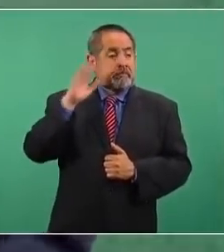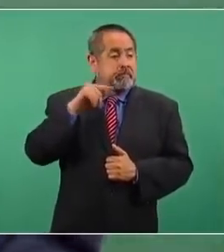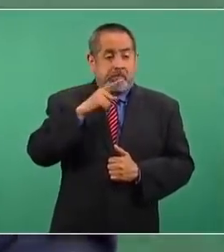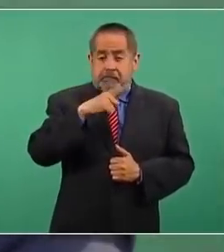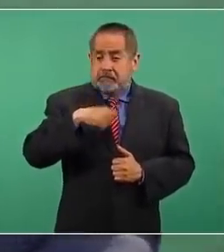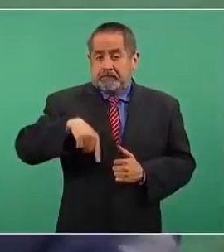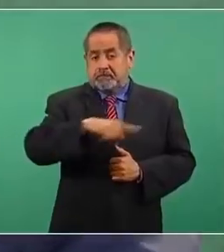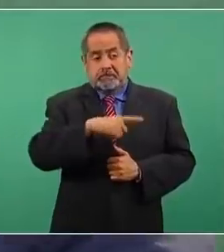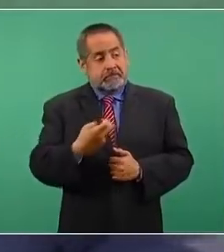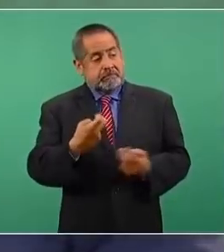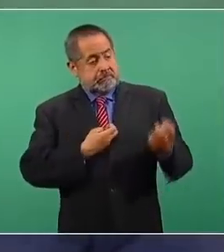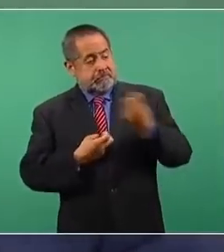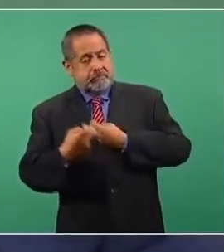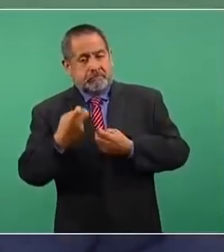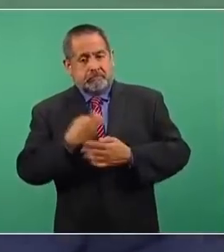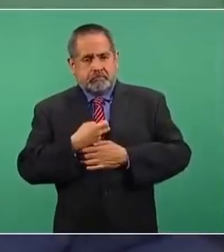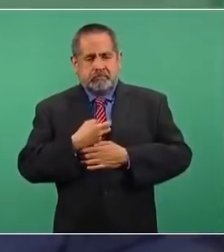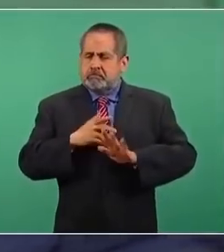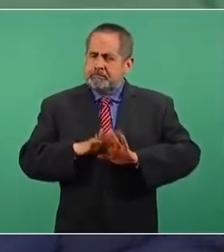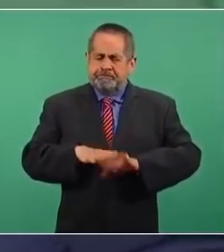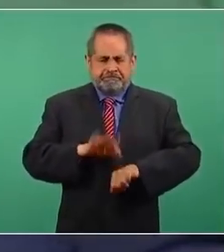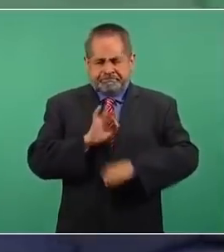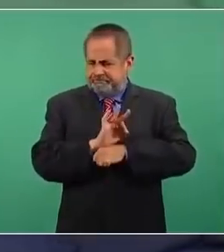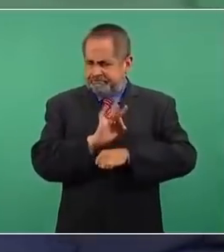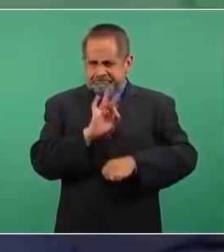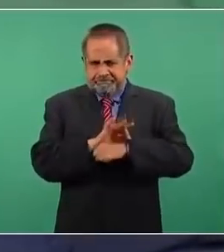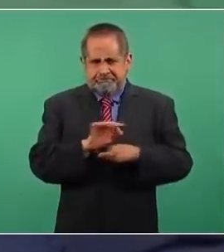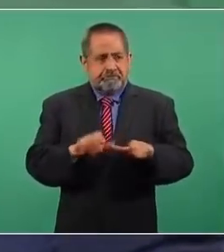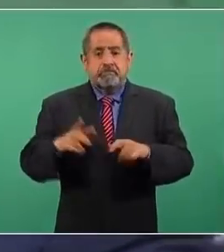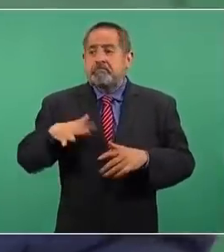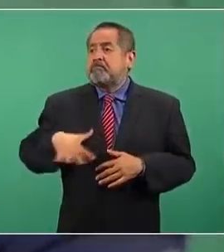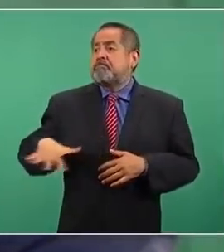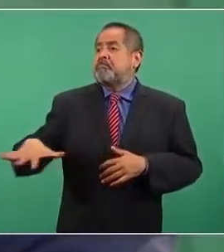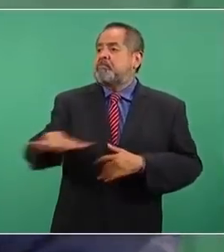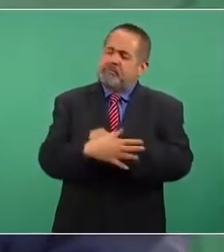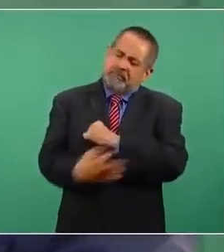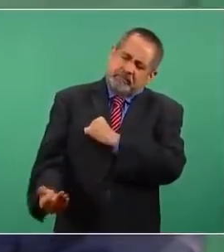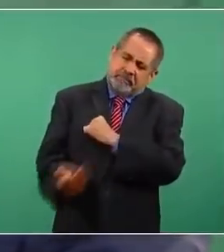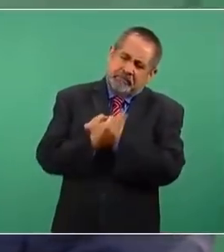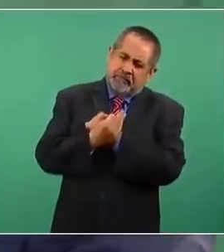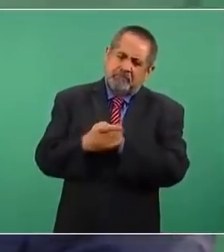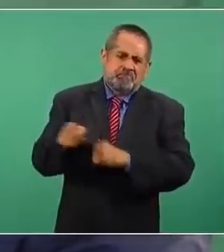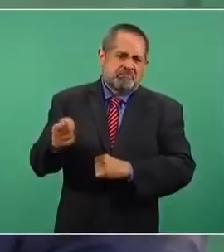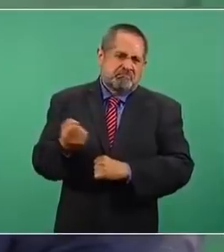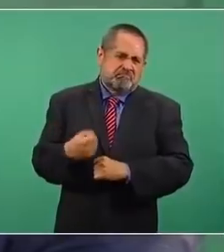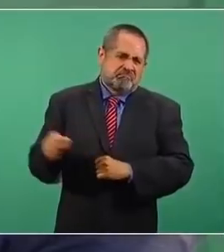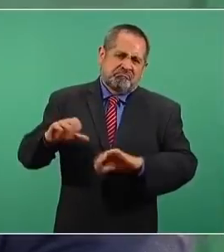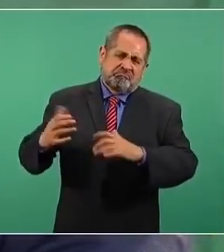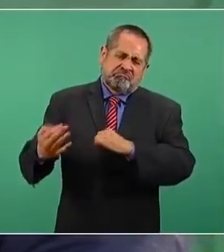y me defendí y me defendió el pueblo, porque el pueblo es mucha pieza.